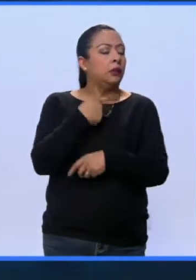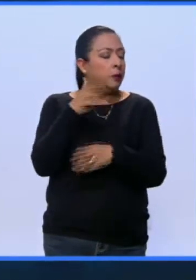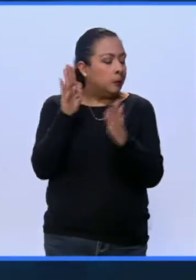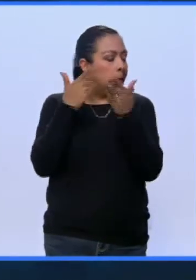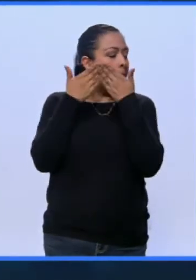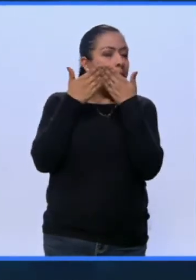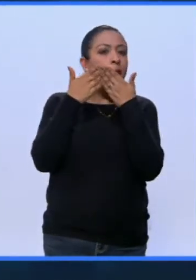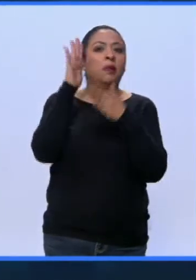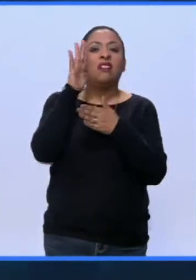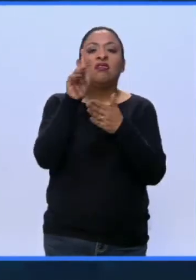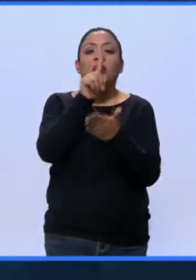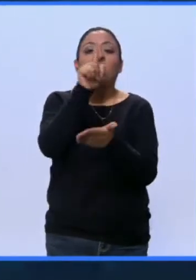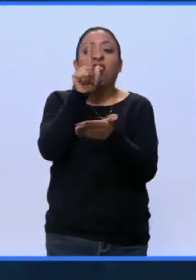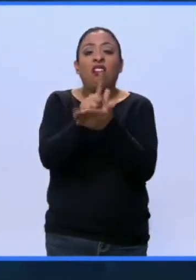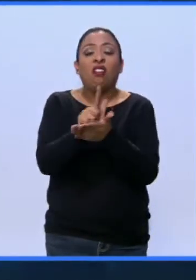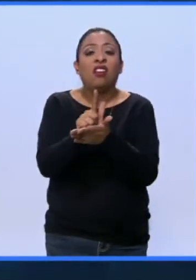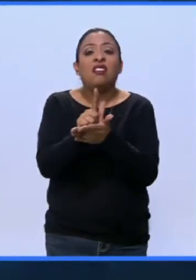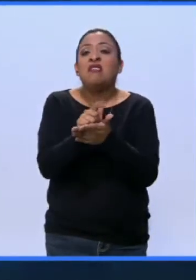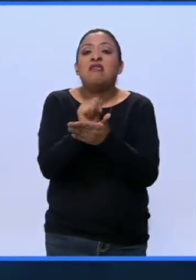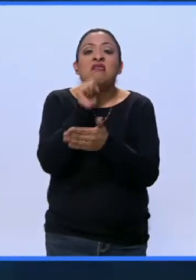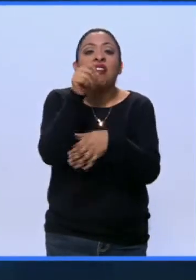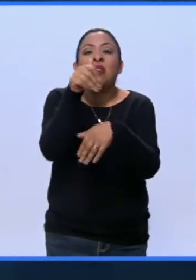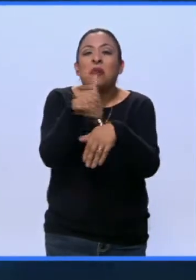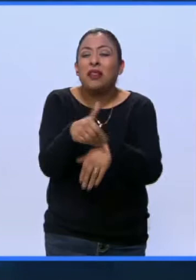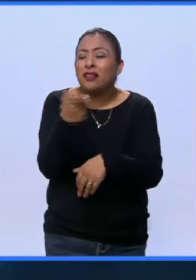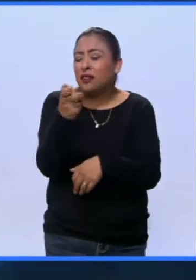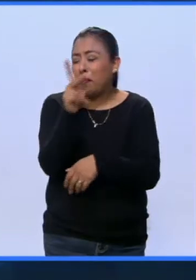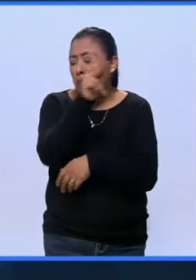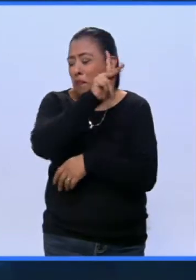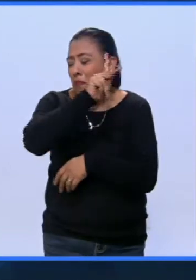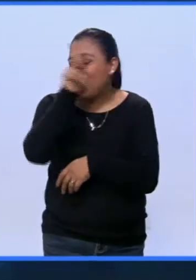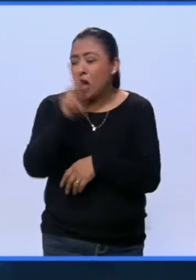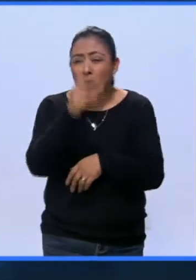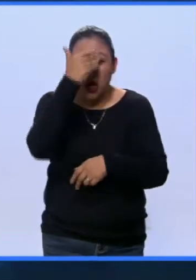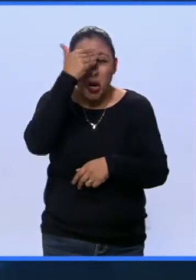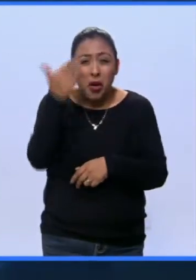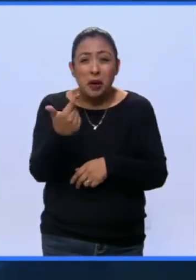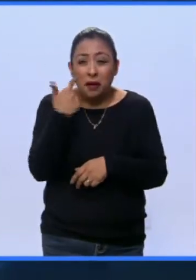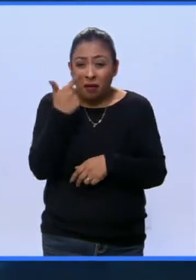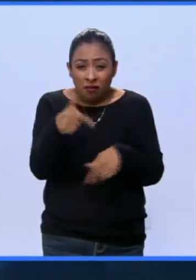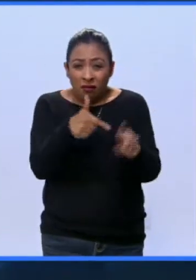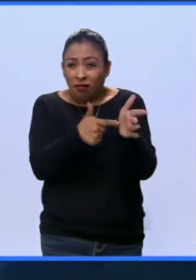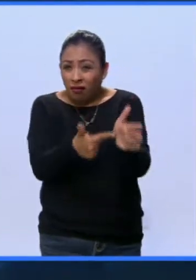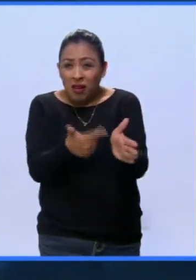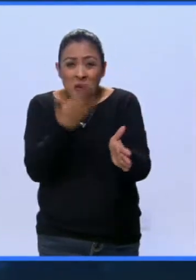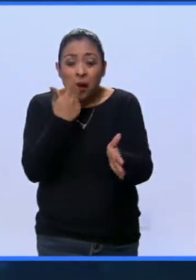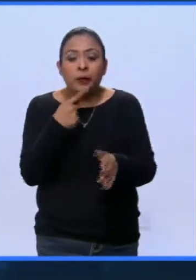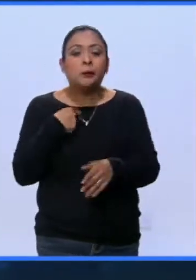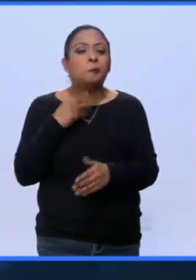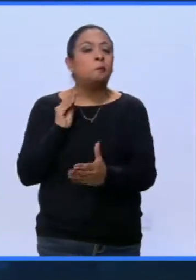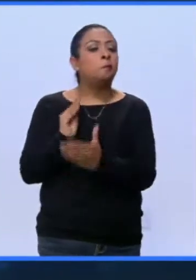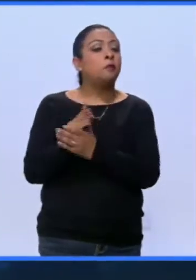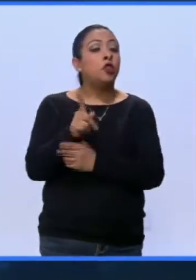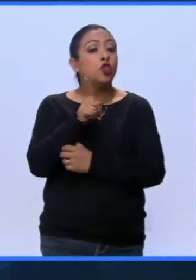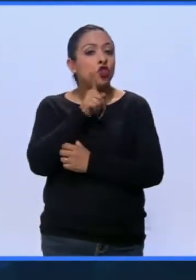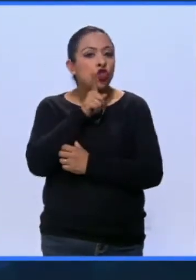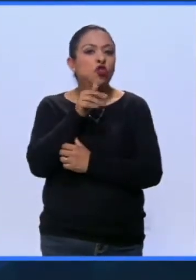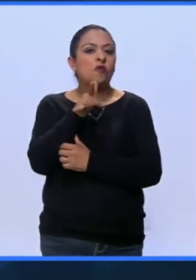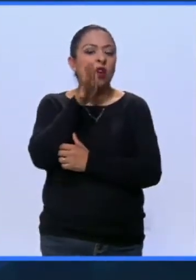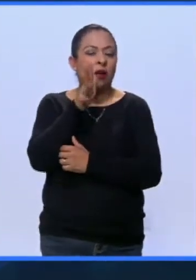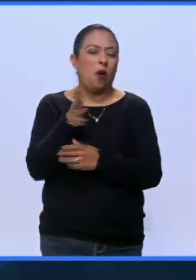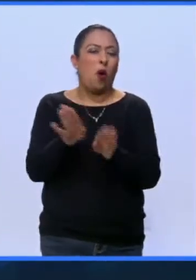impunidad, llega al extremo total de negar los hechos, silenciar las violencias.